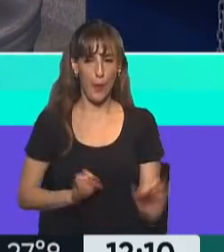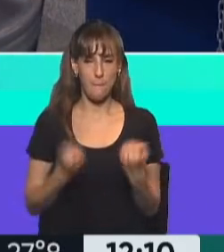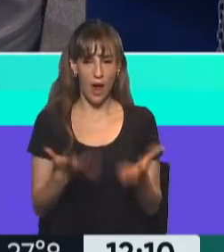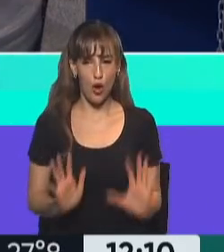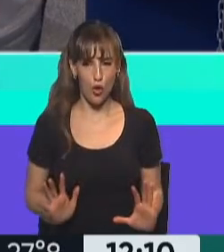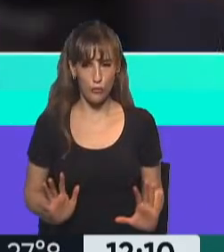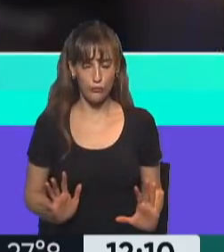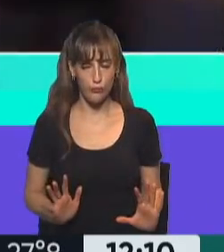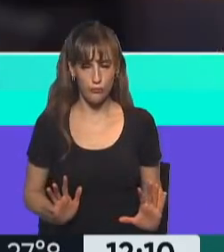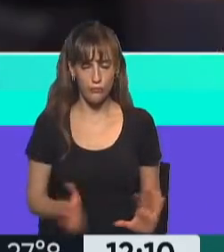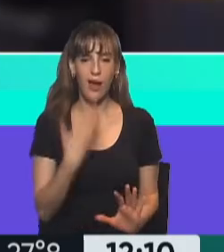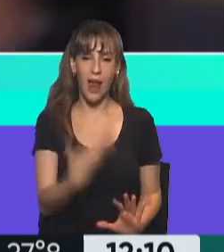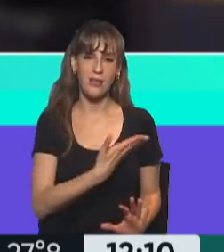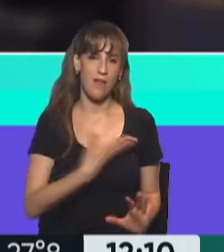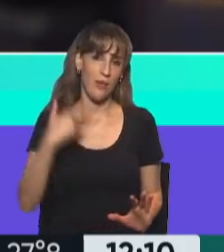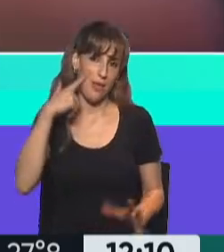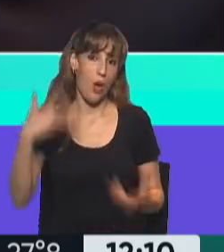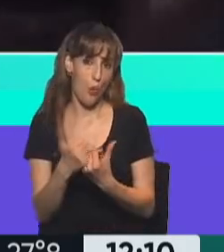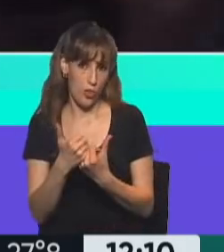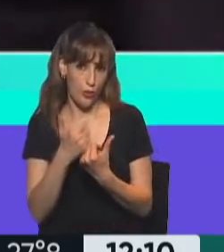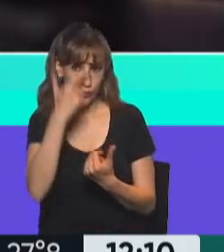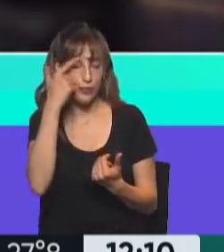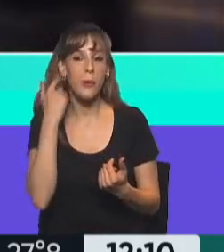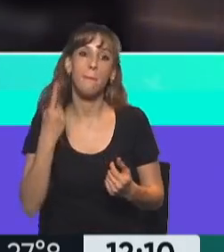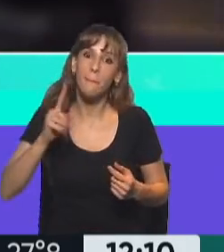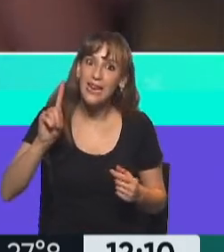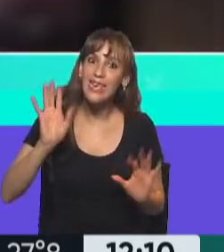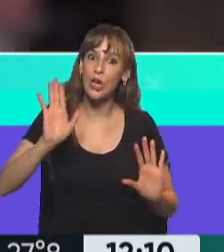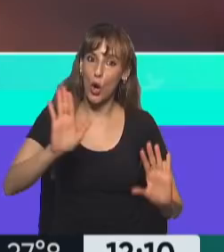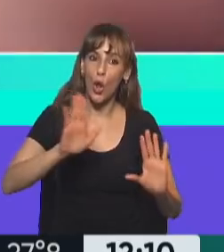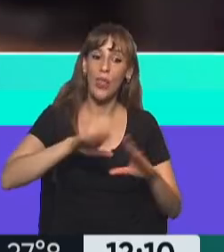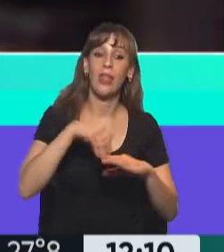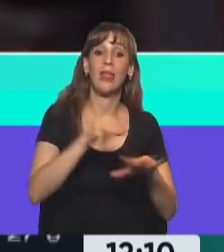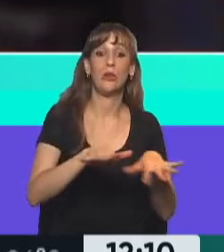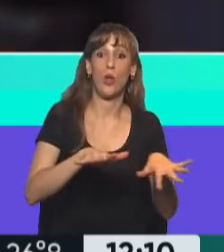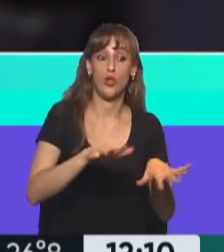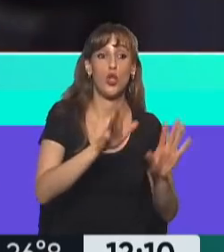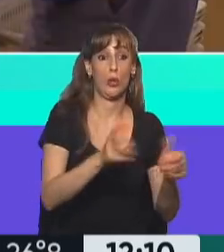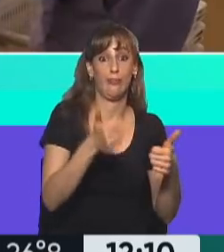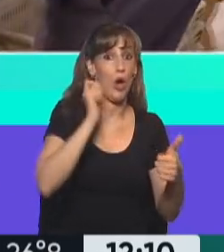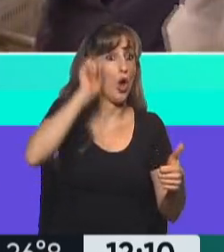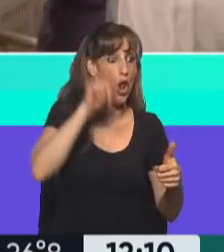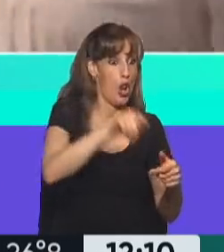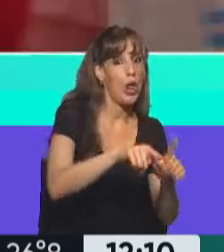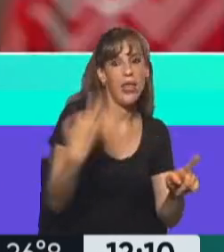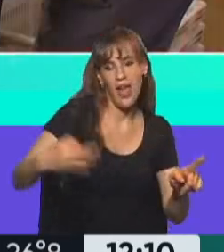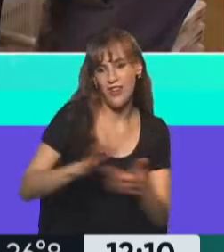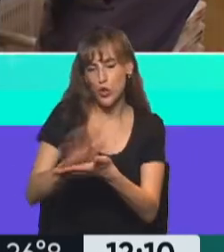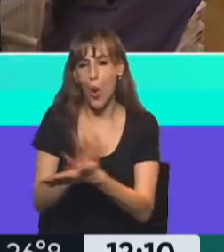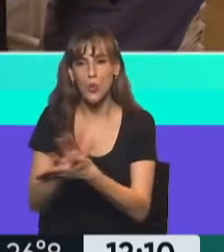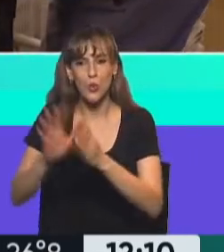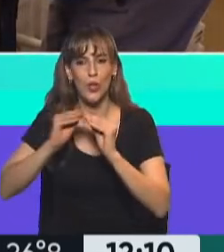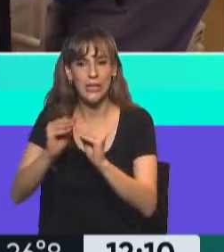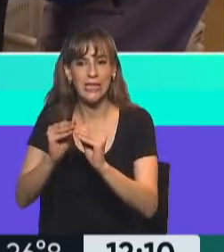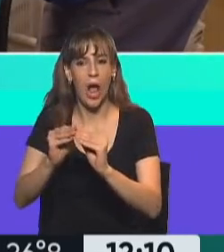desaparecería con el acuerdo. Ahora, hay que hacer política para solucionar problemas que son urgentes. Y urgentes no